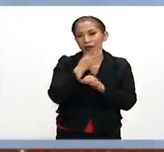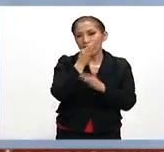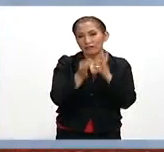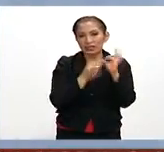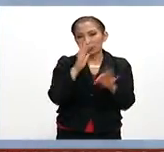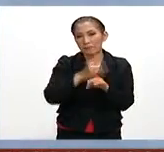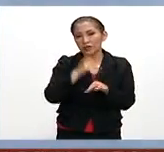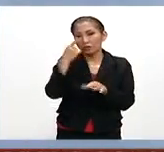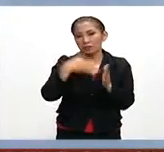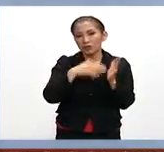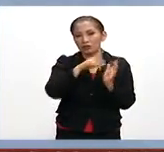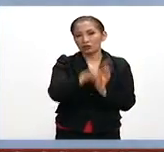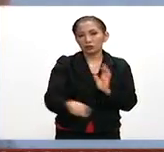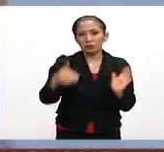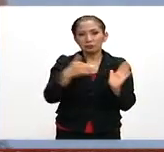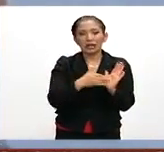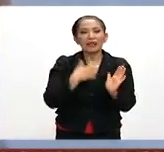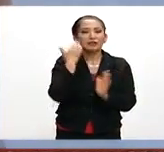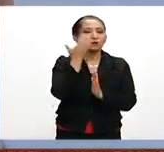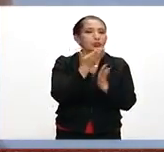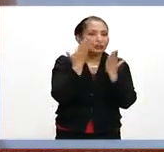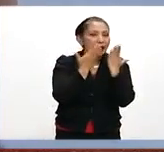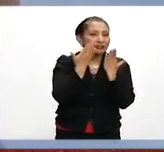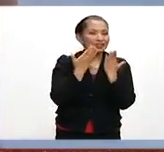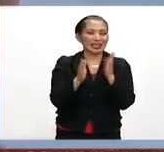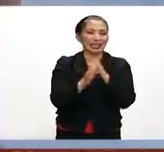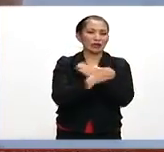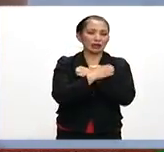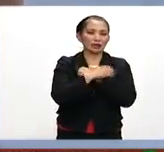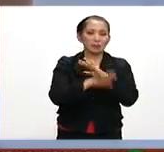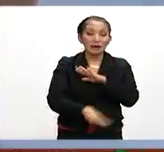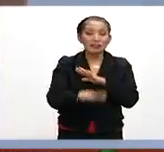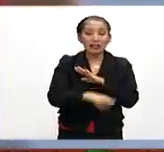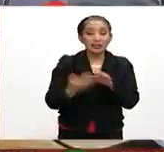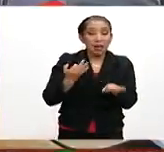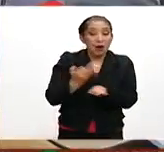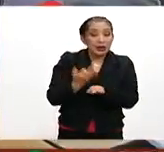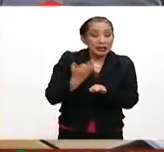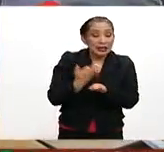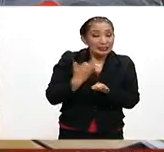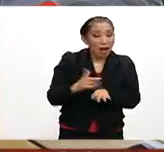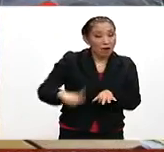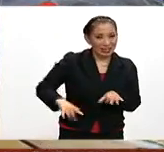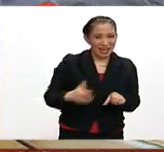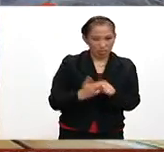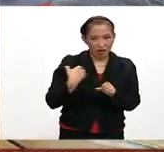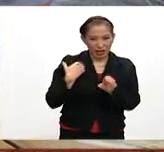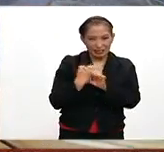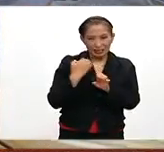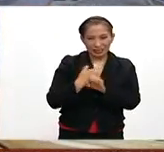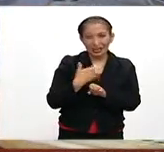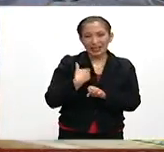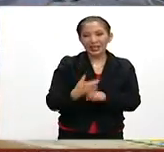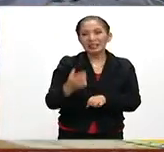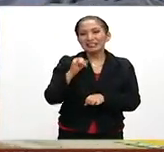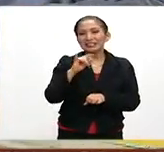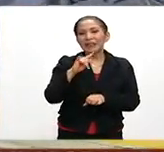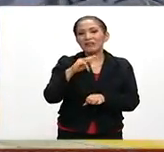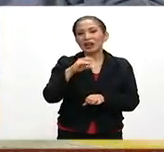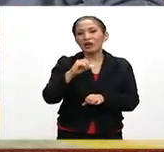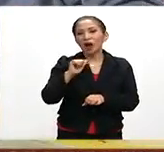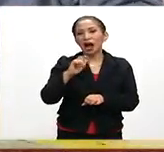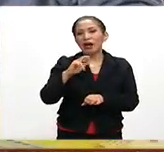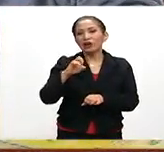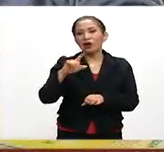existen más de un millón 200 mil estudiantes del nivel básico y hasta este momento el gobernador del Estado, Silvano Aureoles, no ha dado a